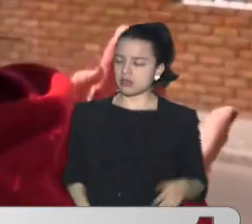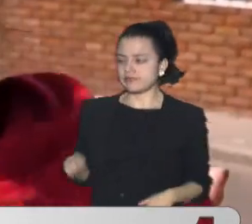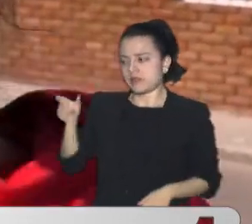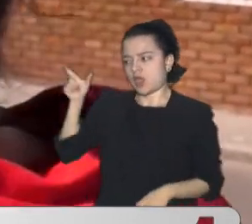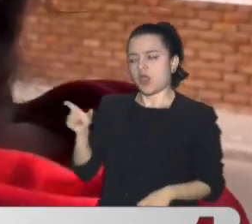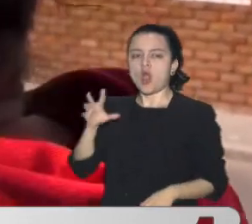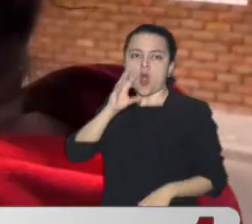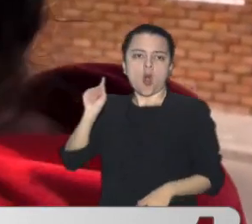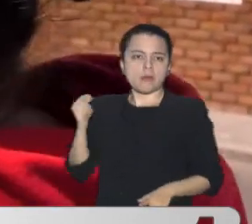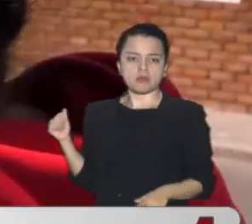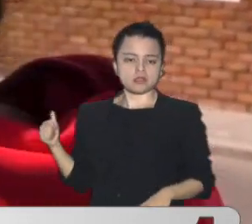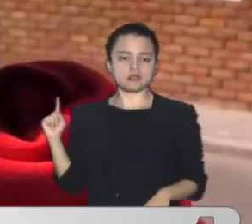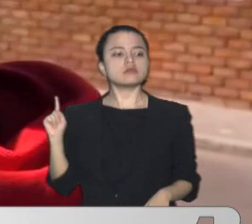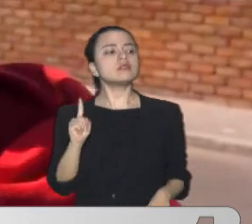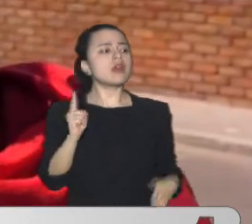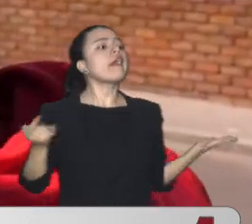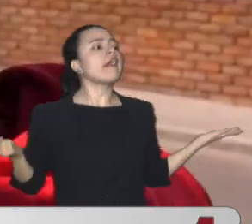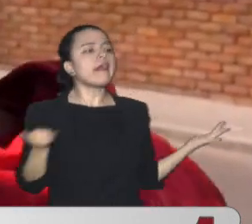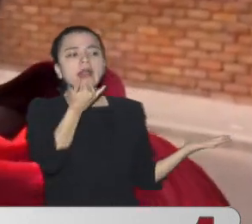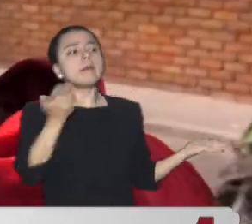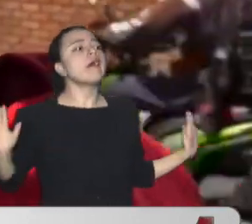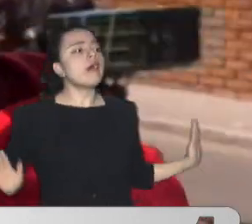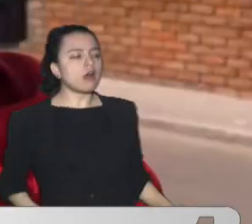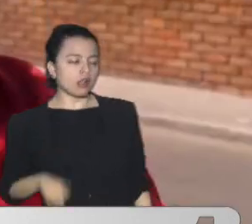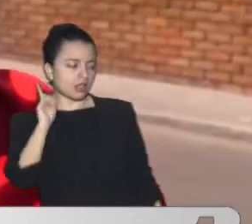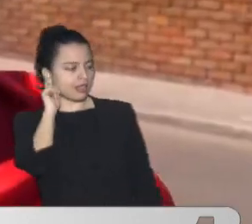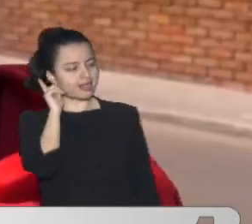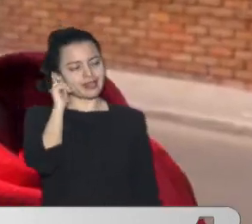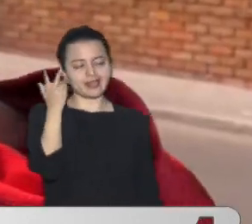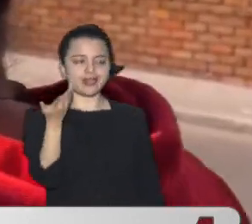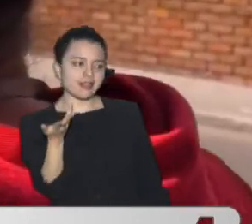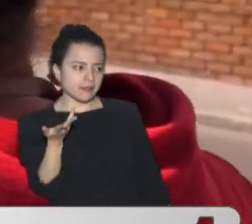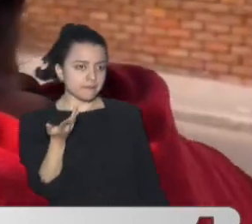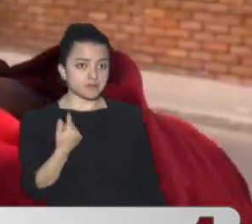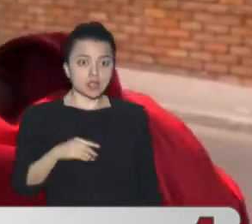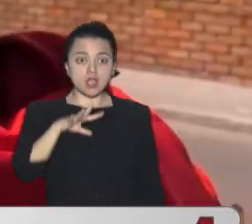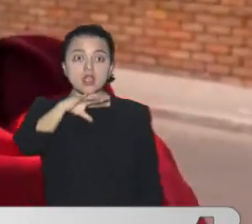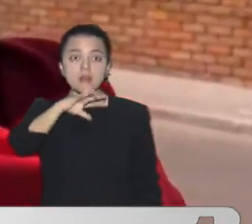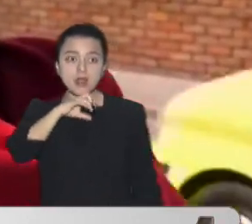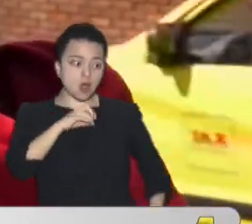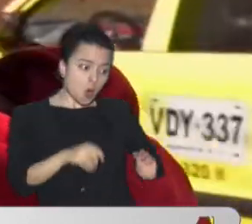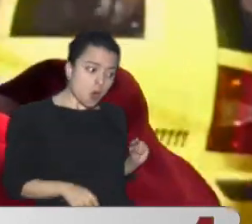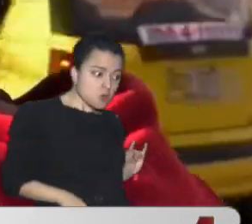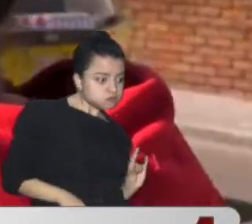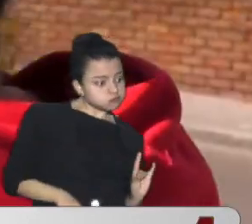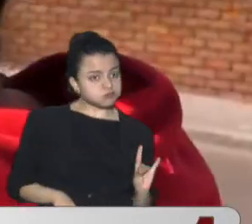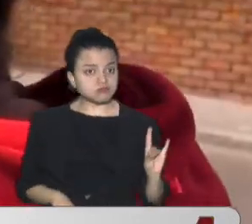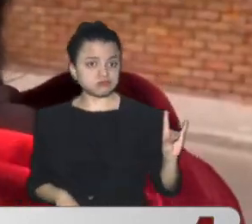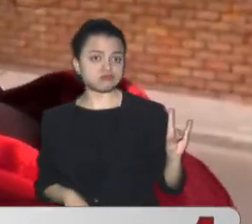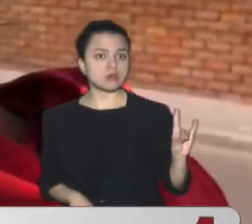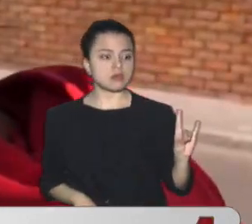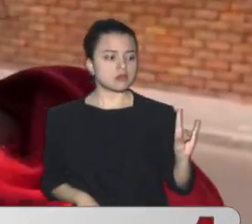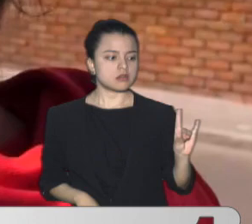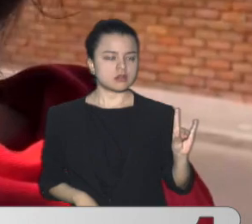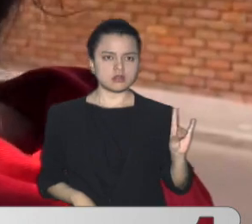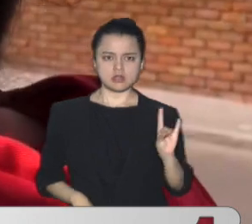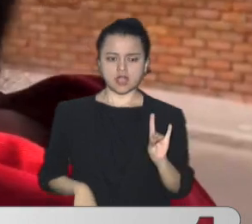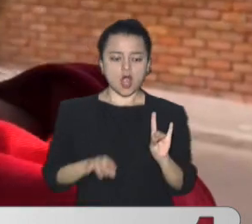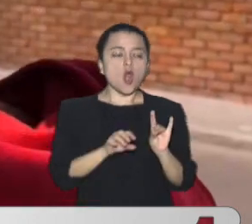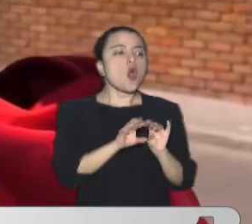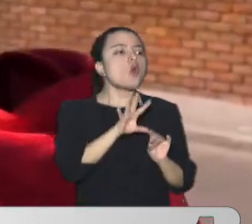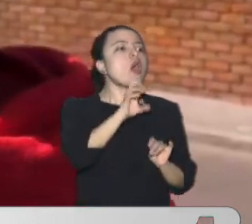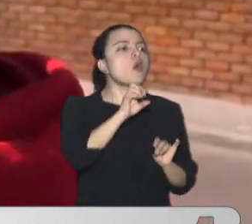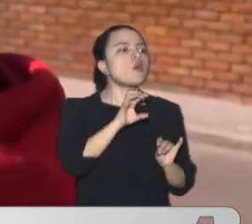medio Borrachera Pelear con los policías Pues se sale El perro Y el perro sale Y le ladra Al policía Y el policía No tiene más remedio